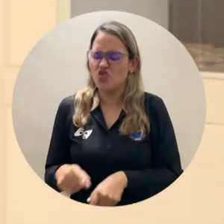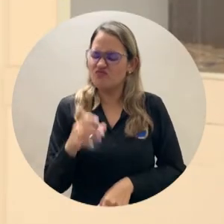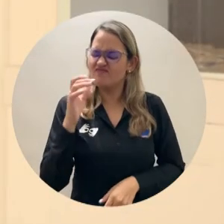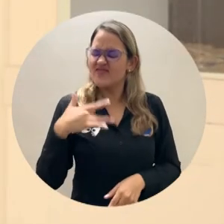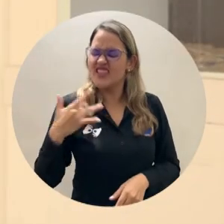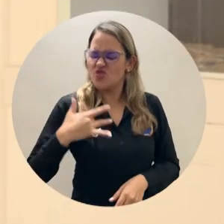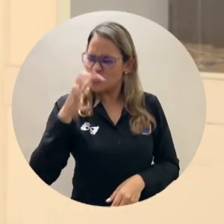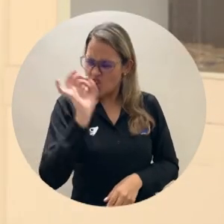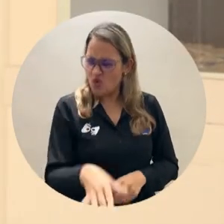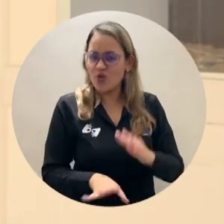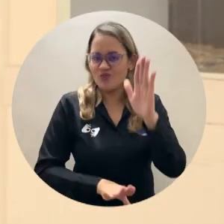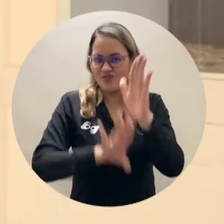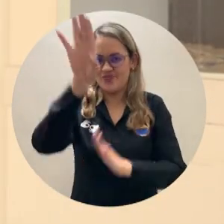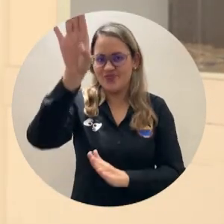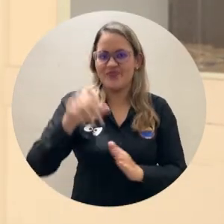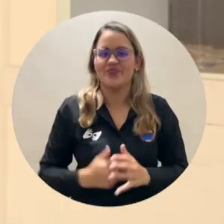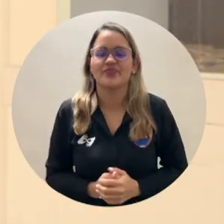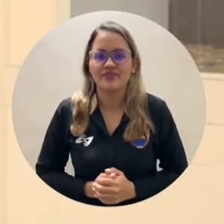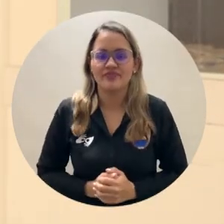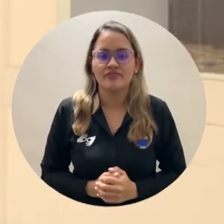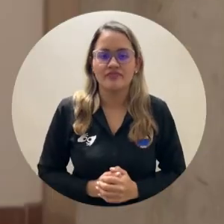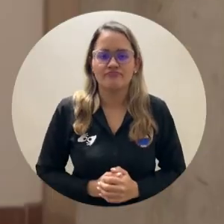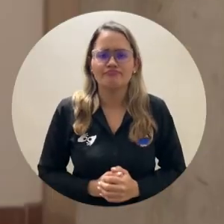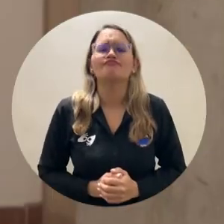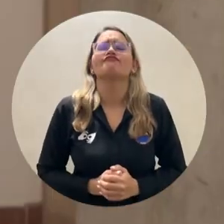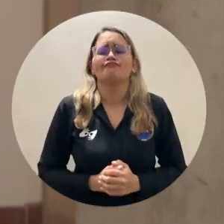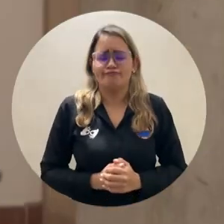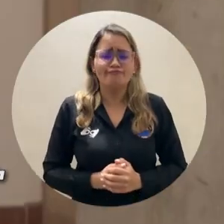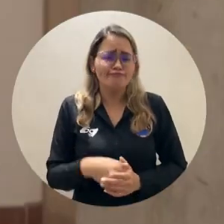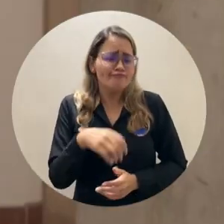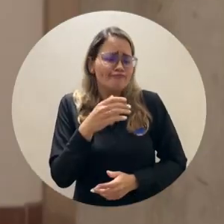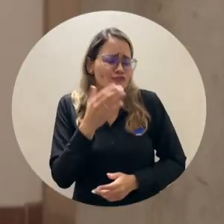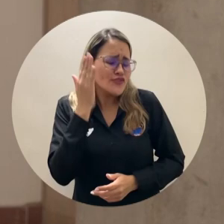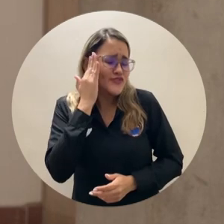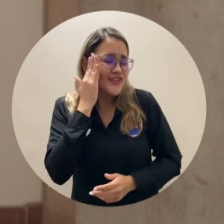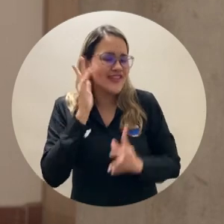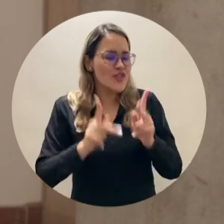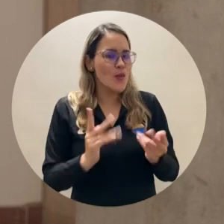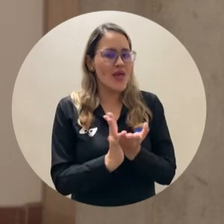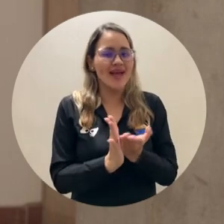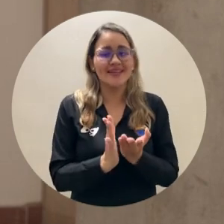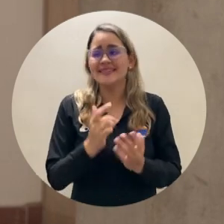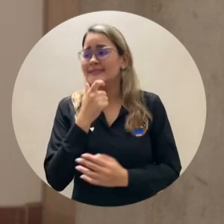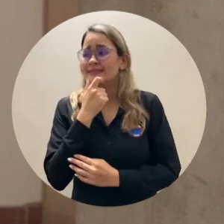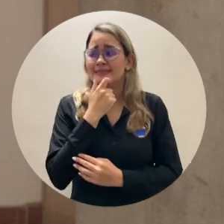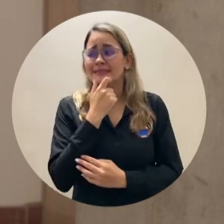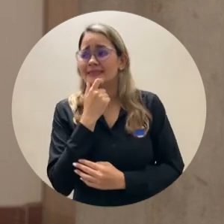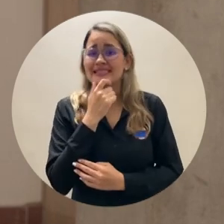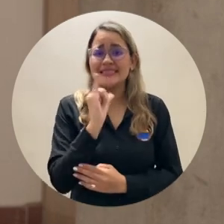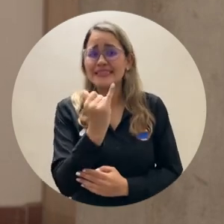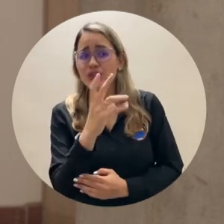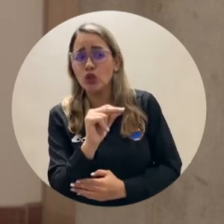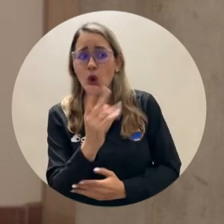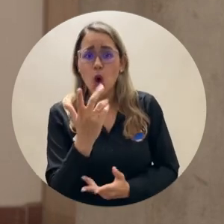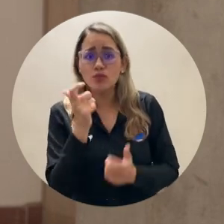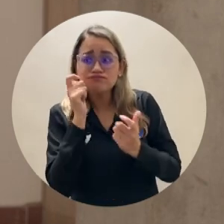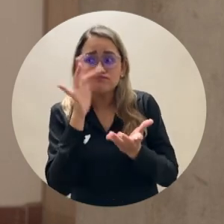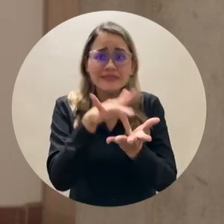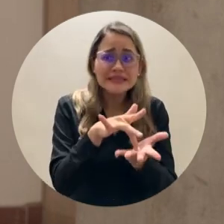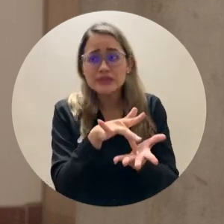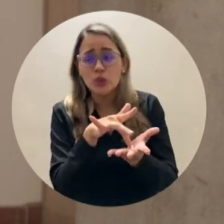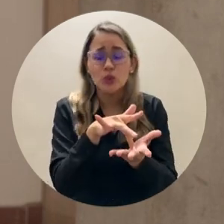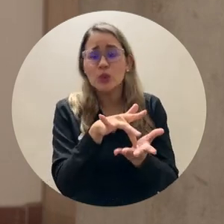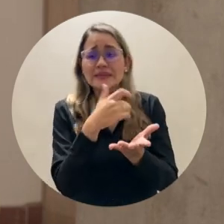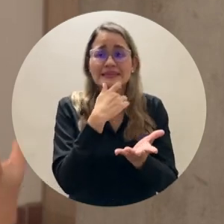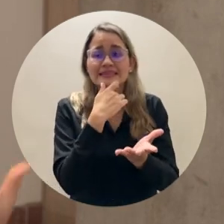segura que con una buena organización esto va a ser un éxito. La noticia era muy esperada, los estudiantes estábamos siempre en la